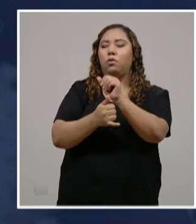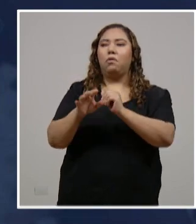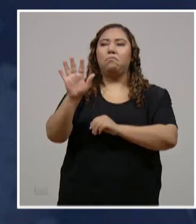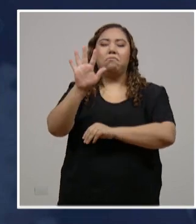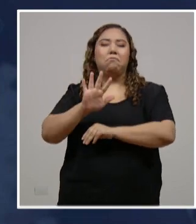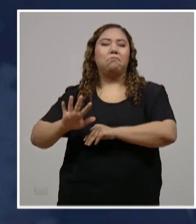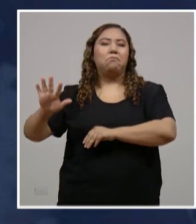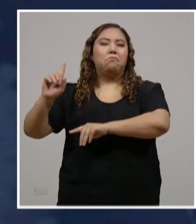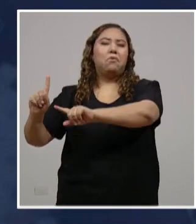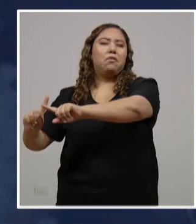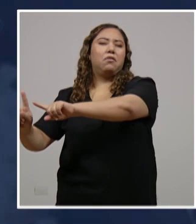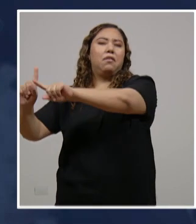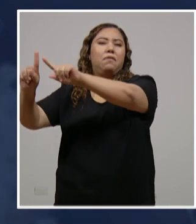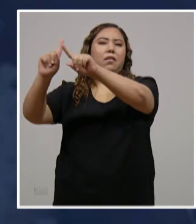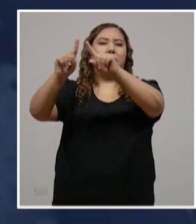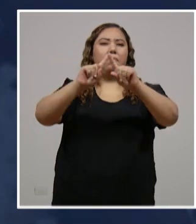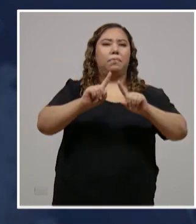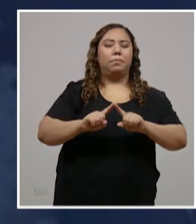nacional.